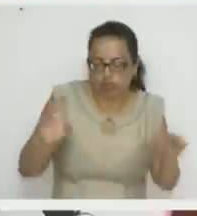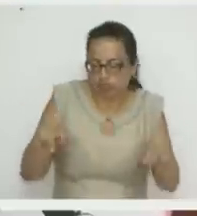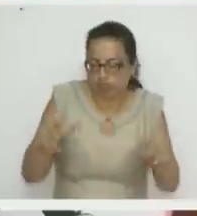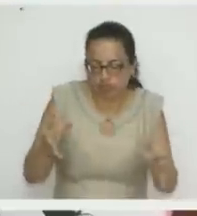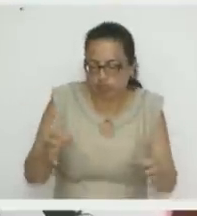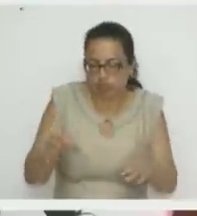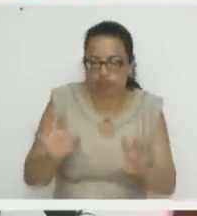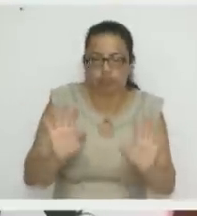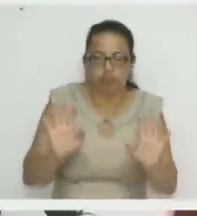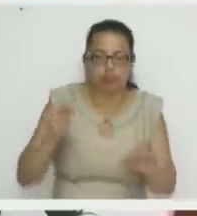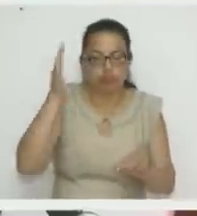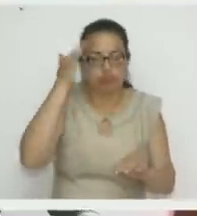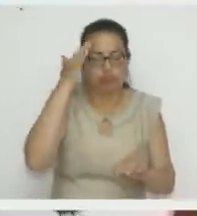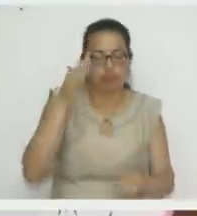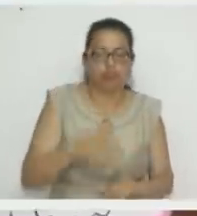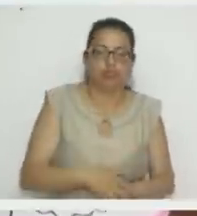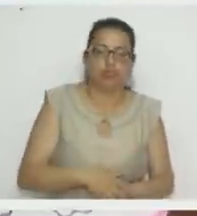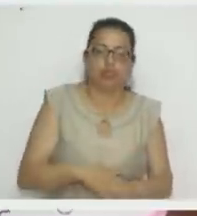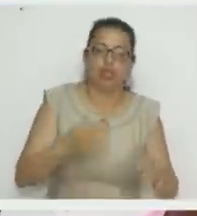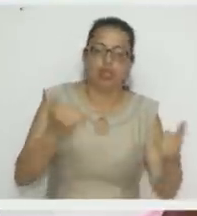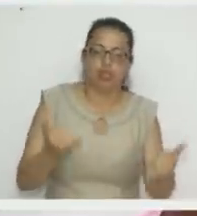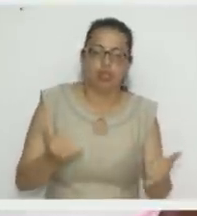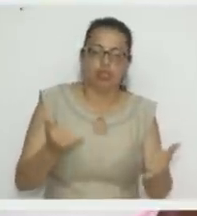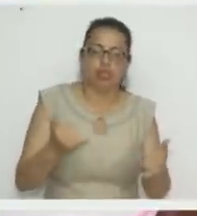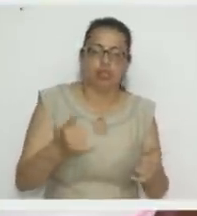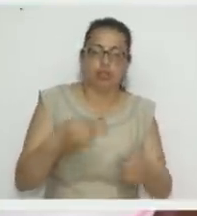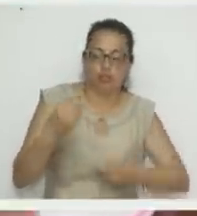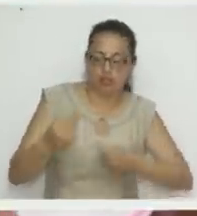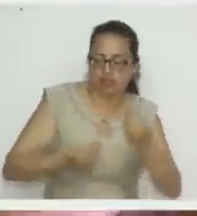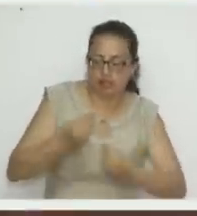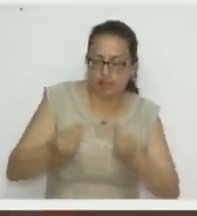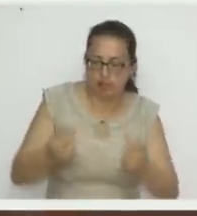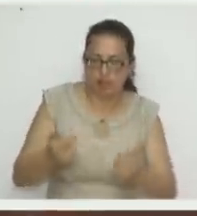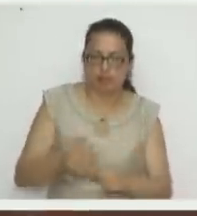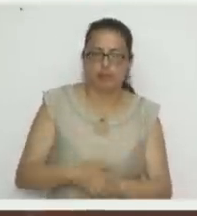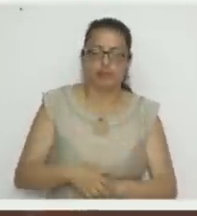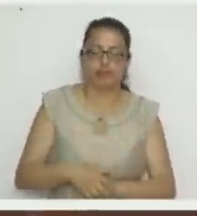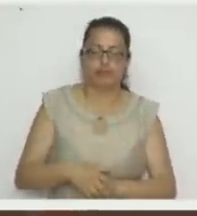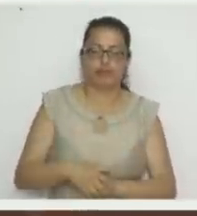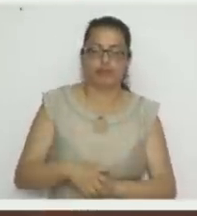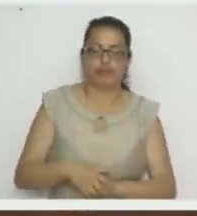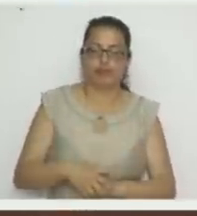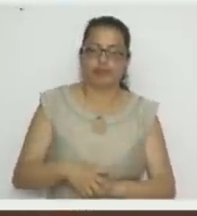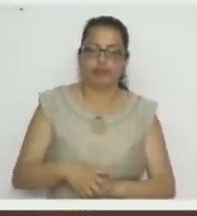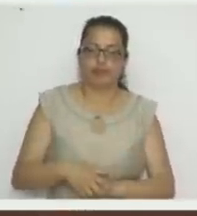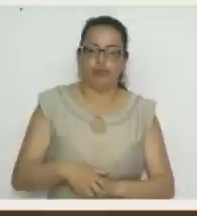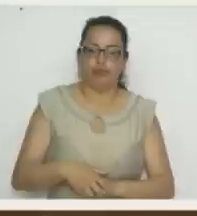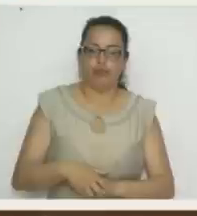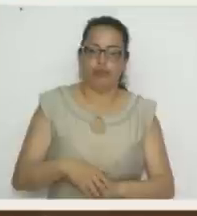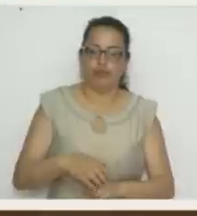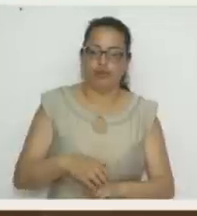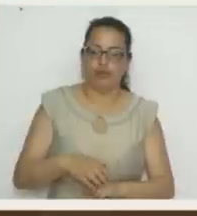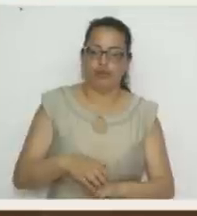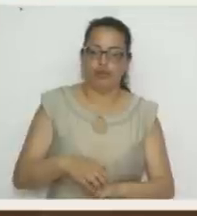Si no que acá por el afán vamos a usar